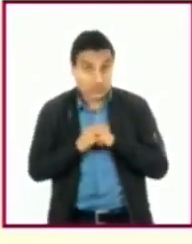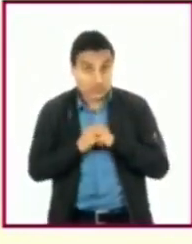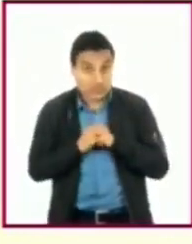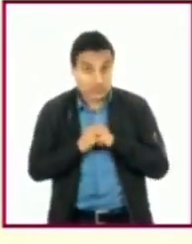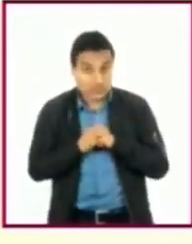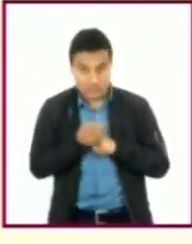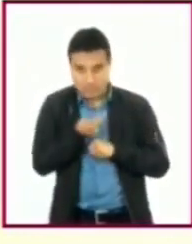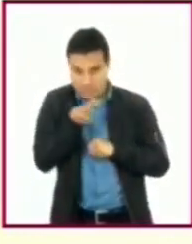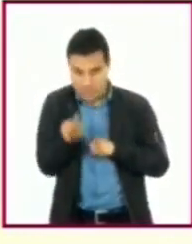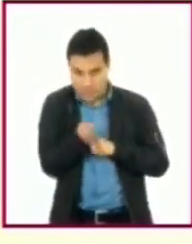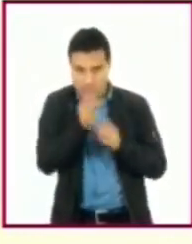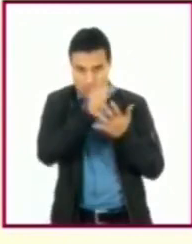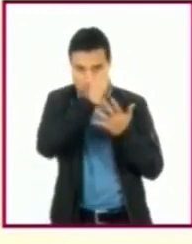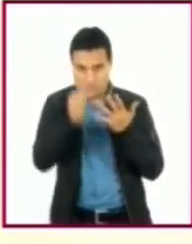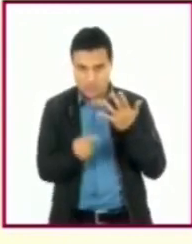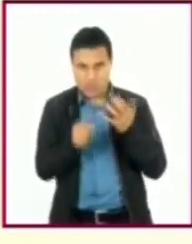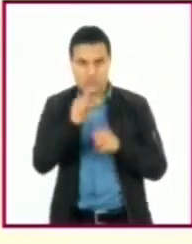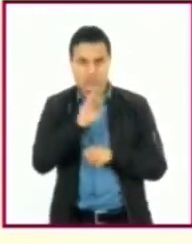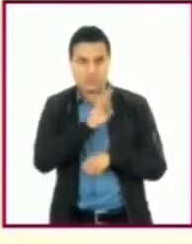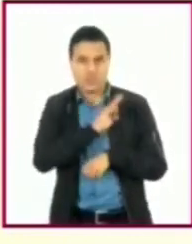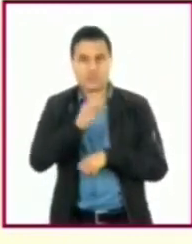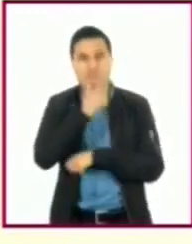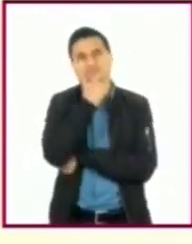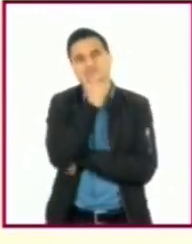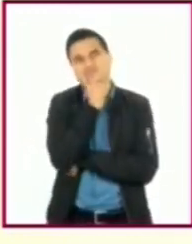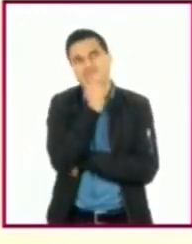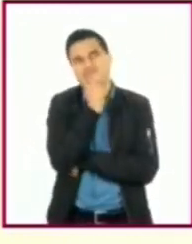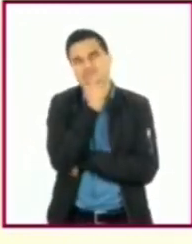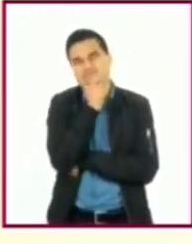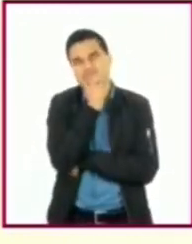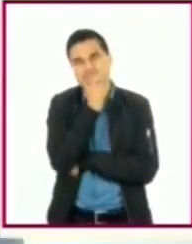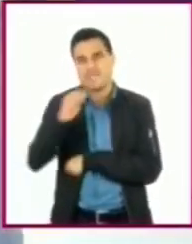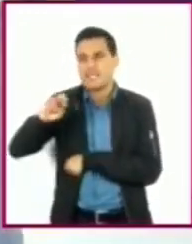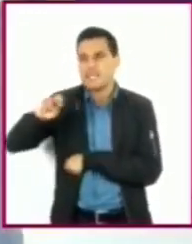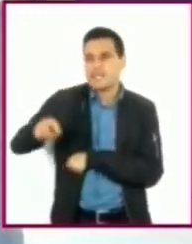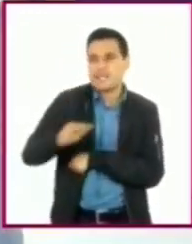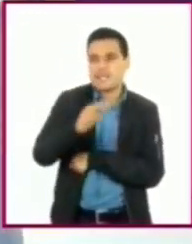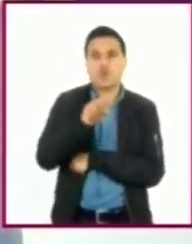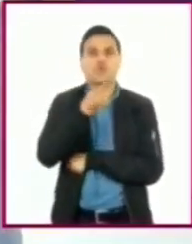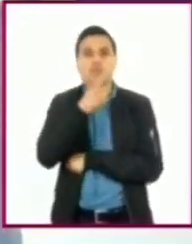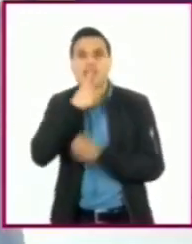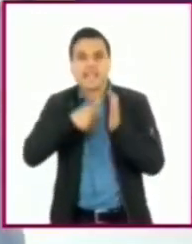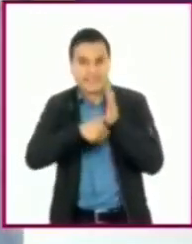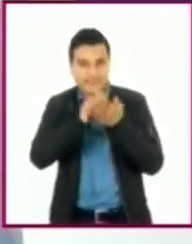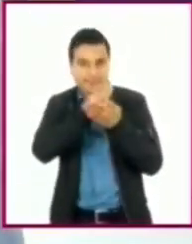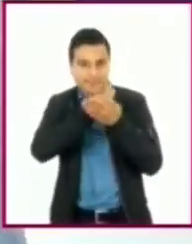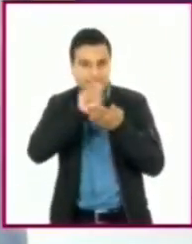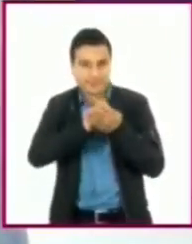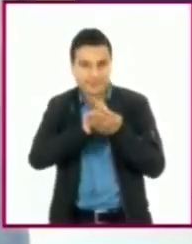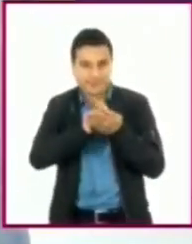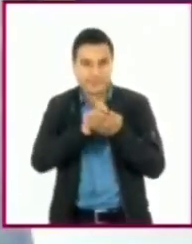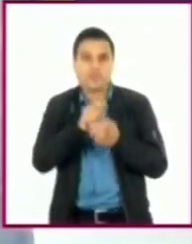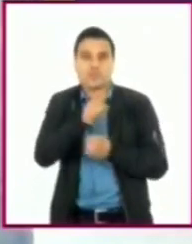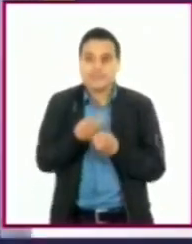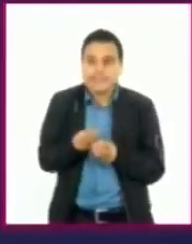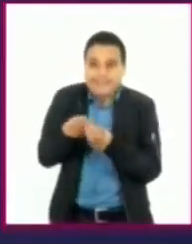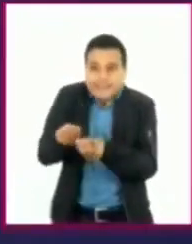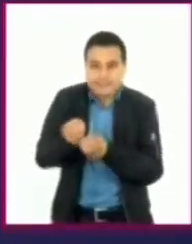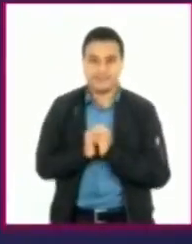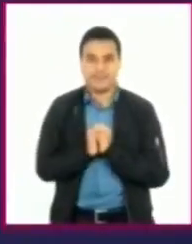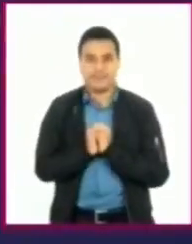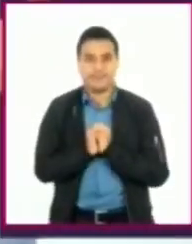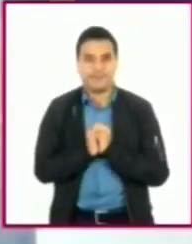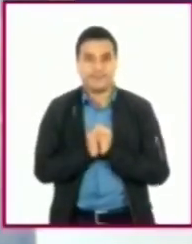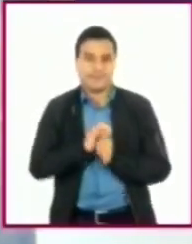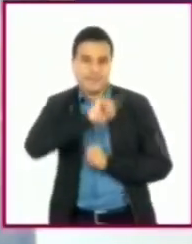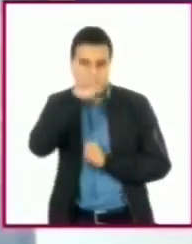hacemos, ¿podrías escribirle una carta al río como si fuera una persona? Hazlo. Y si te sientes en comodidad, compártela con tu